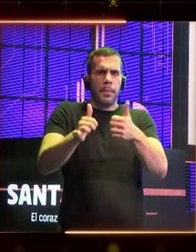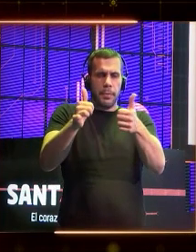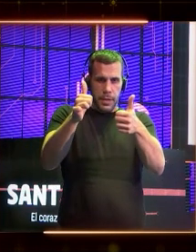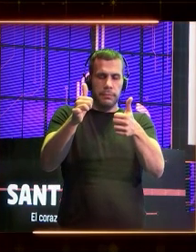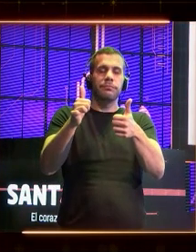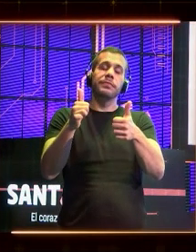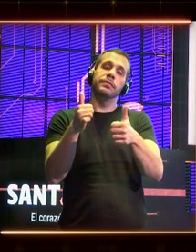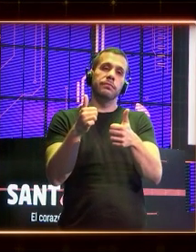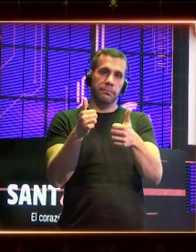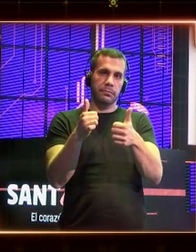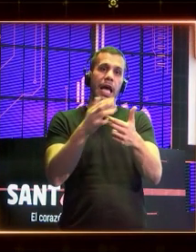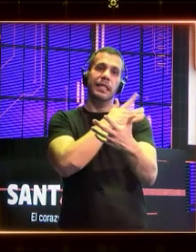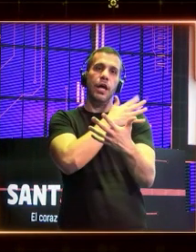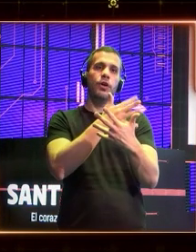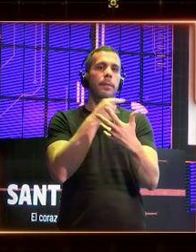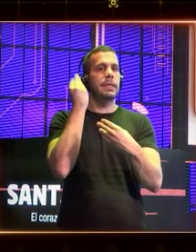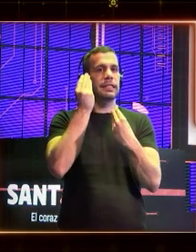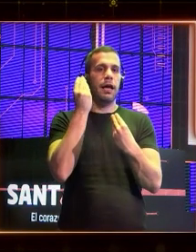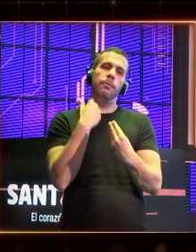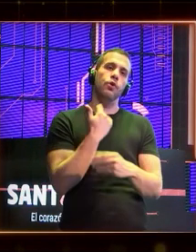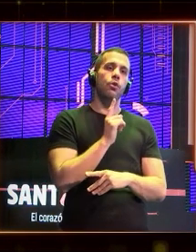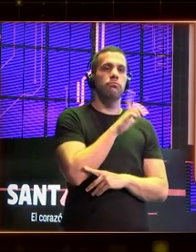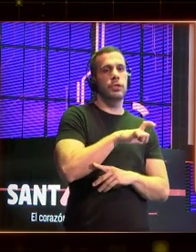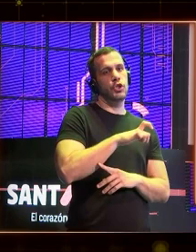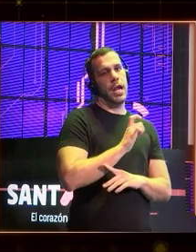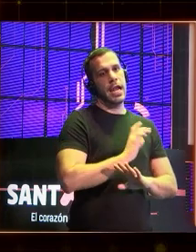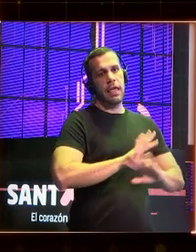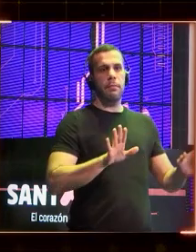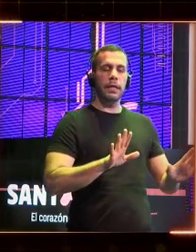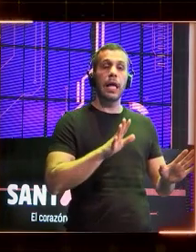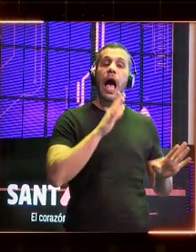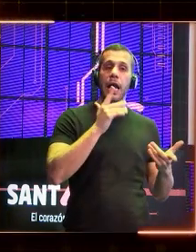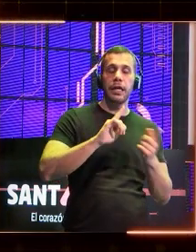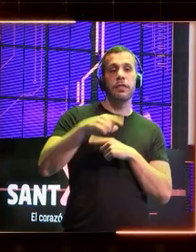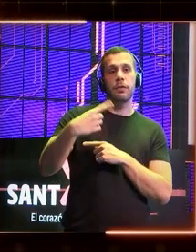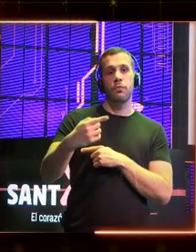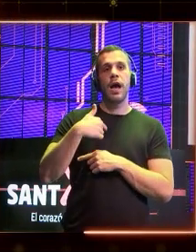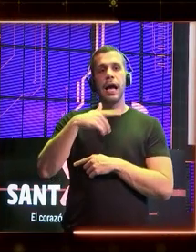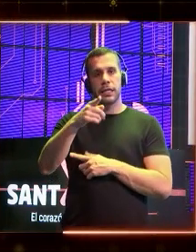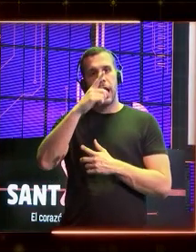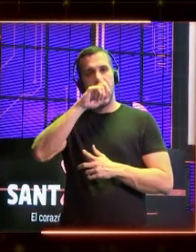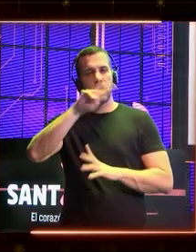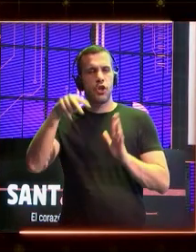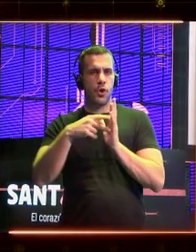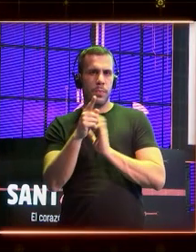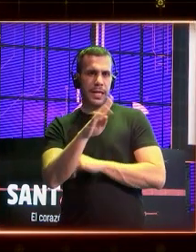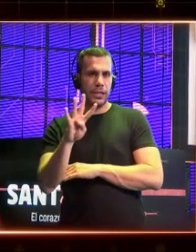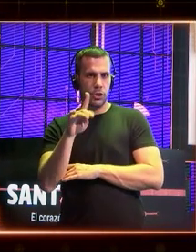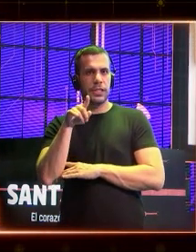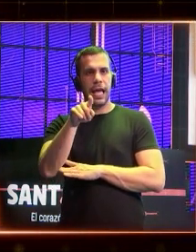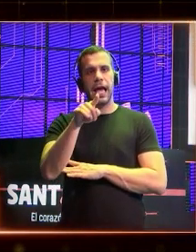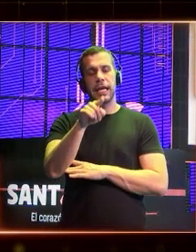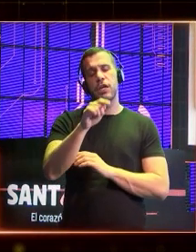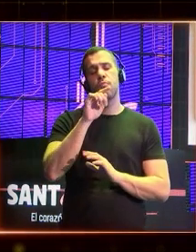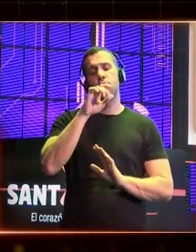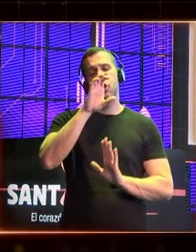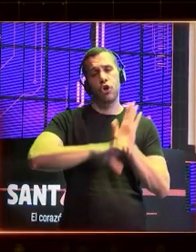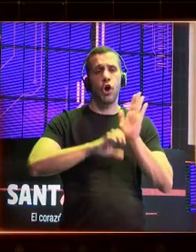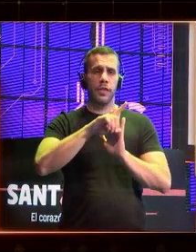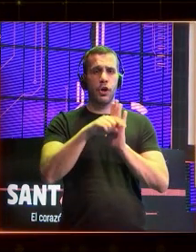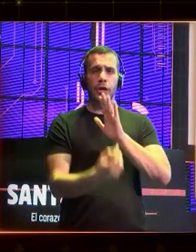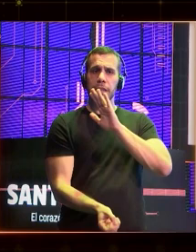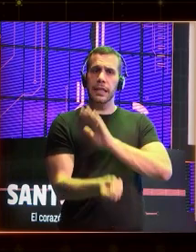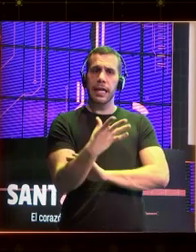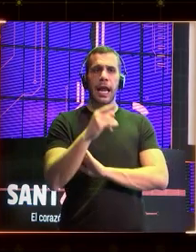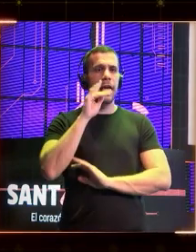solo eran humanas. Lo hemos visto también cómo se ha evolucionado desde 2014 a imágenes generadas por código, hasta imágenes, esa es la última, generadas